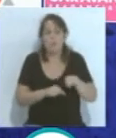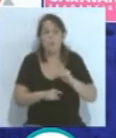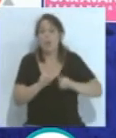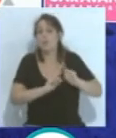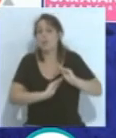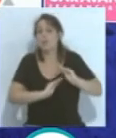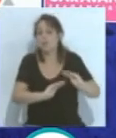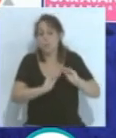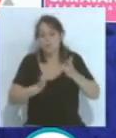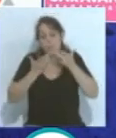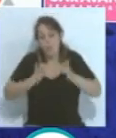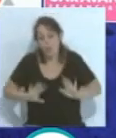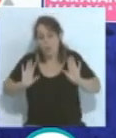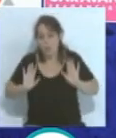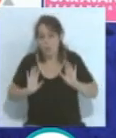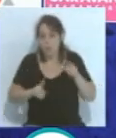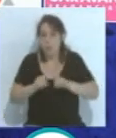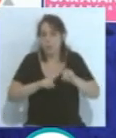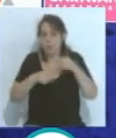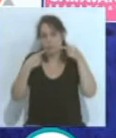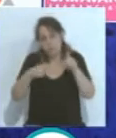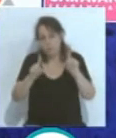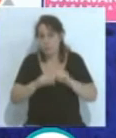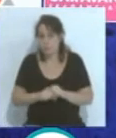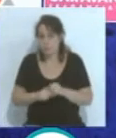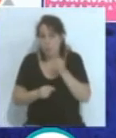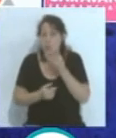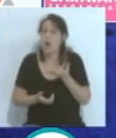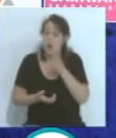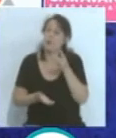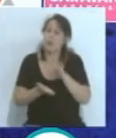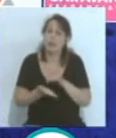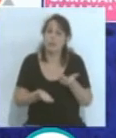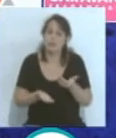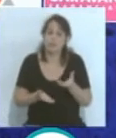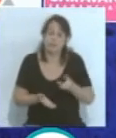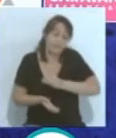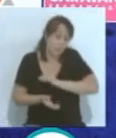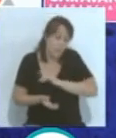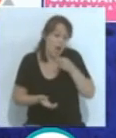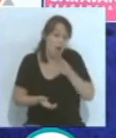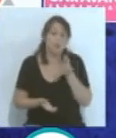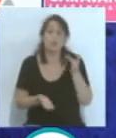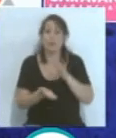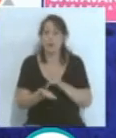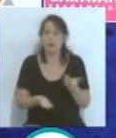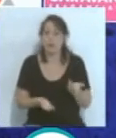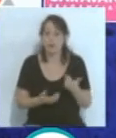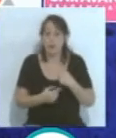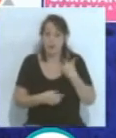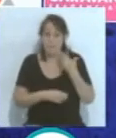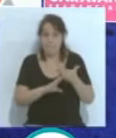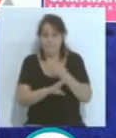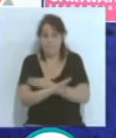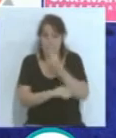un problema de los demás. Bueno, ha sucedido, lamentablemente ha sucedido. Y como no hemos anticipado ni